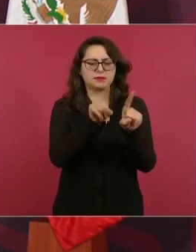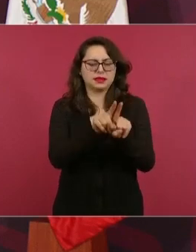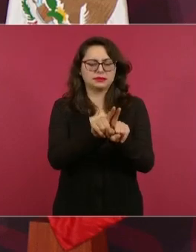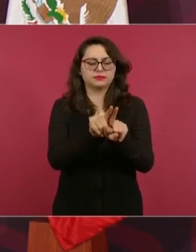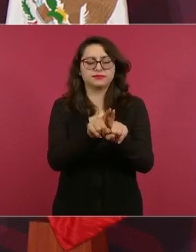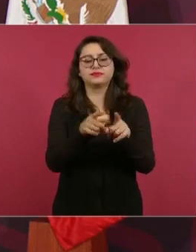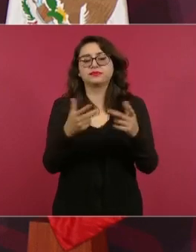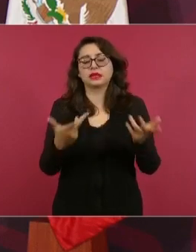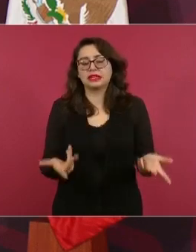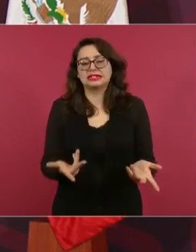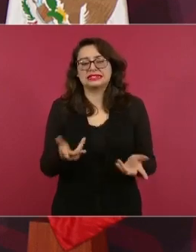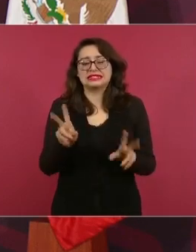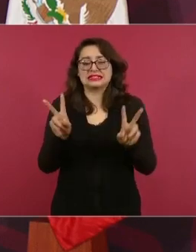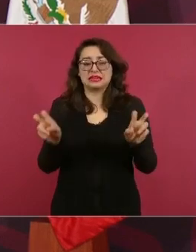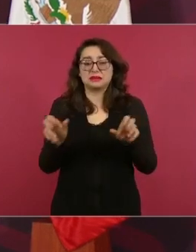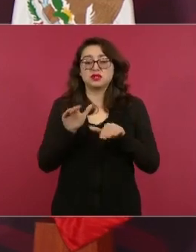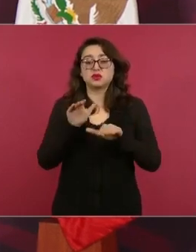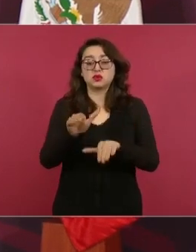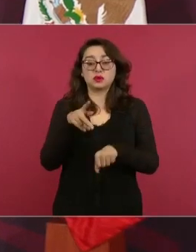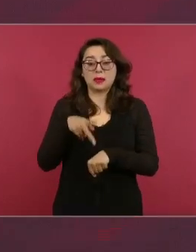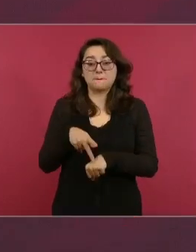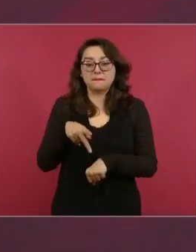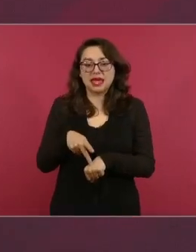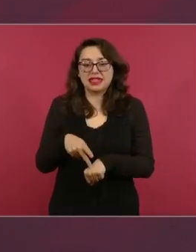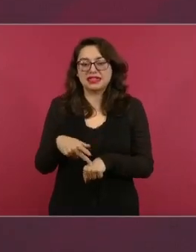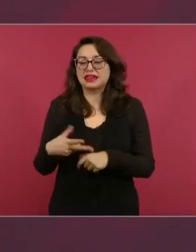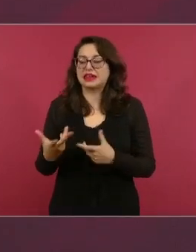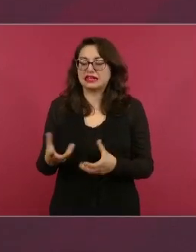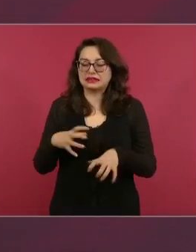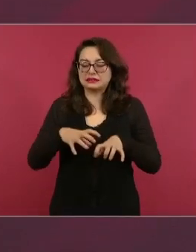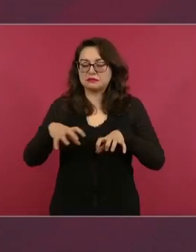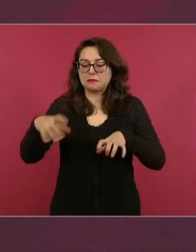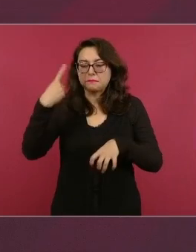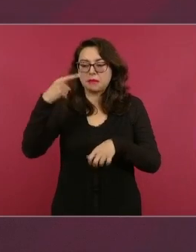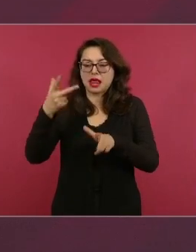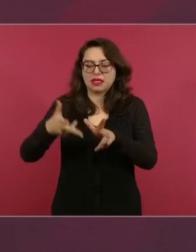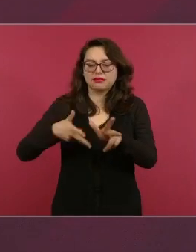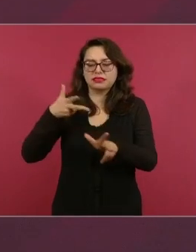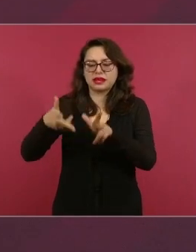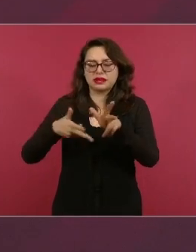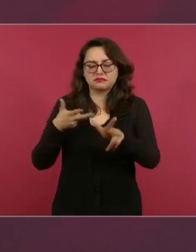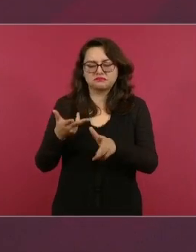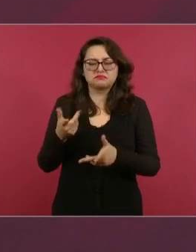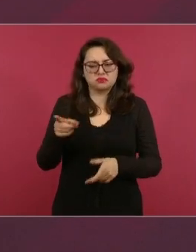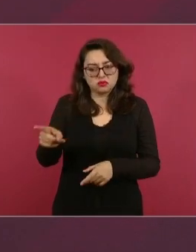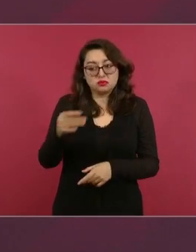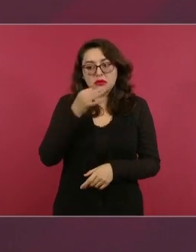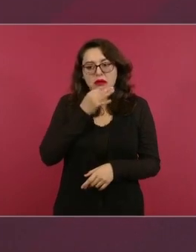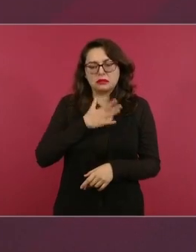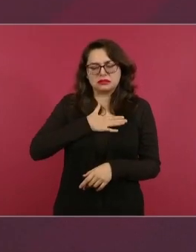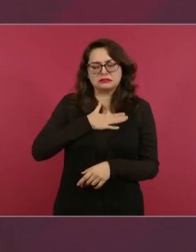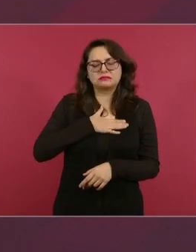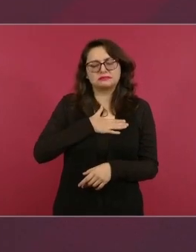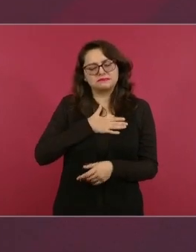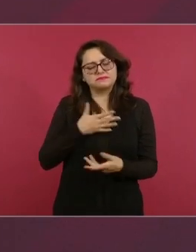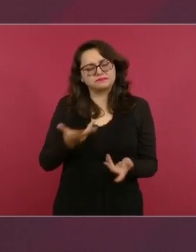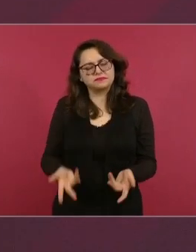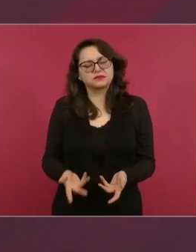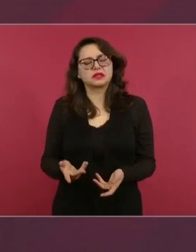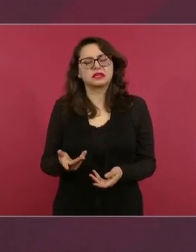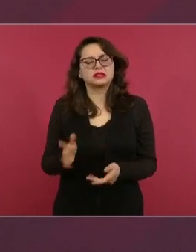mencionas del balasto afortunadamente ya es poco lo que nos falta de balasto